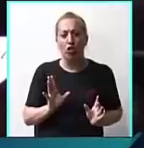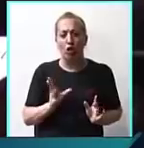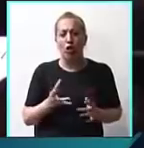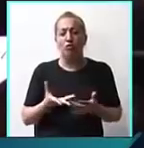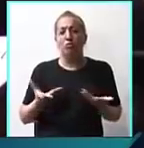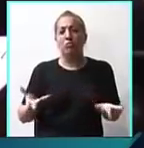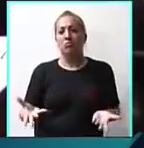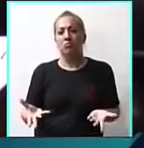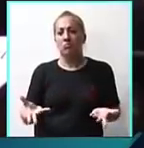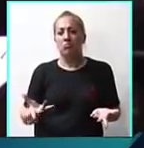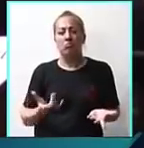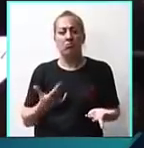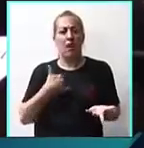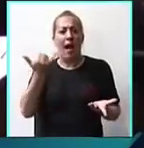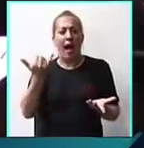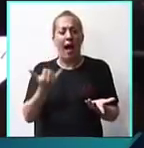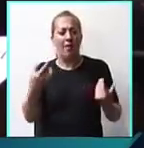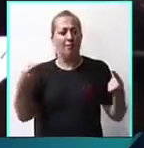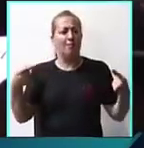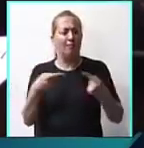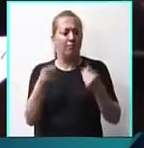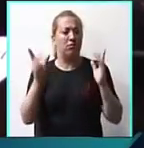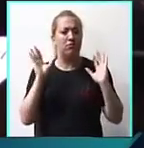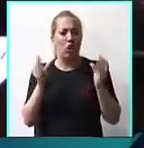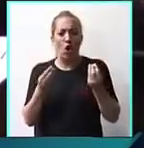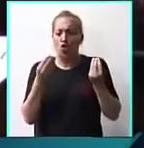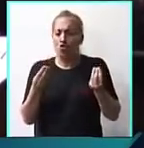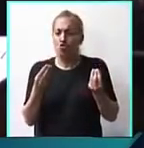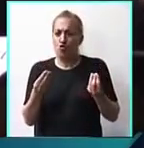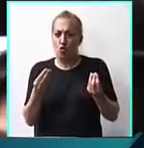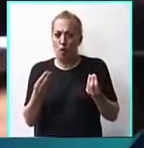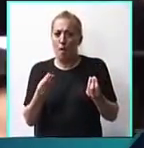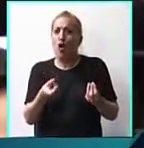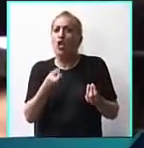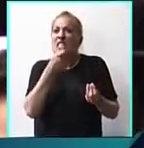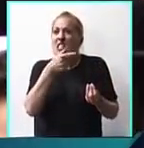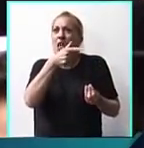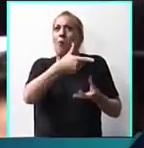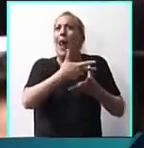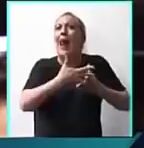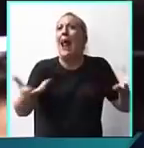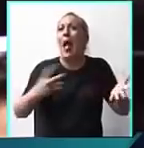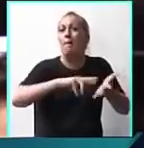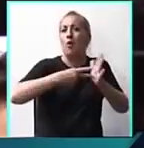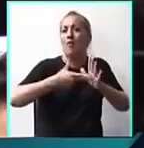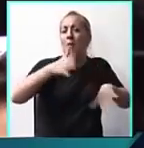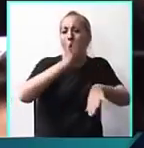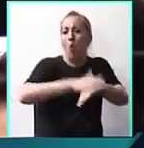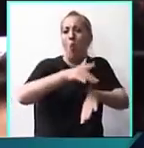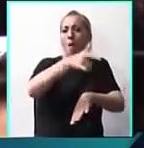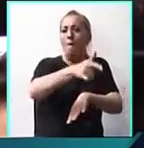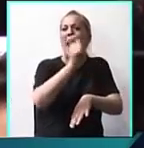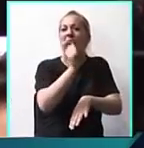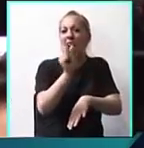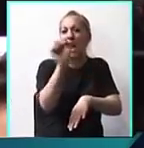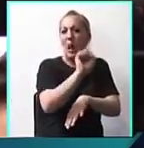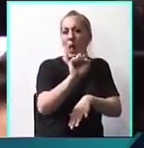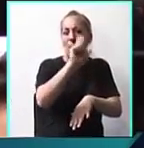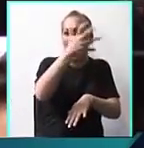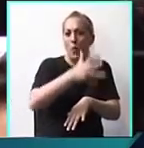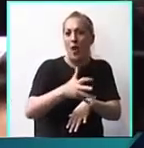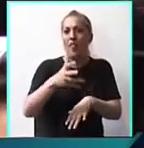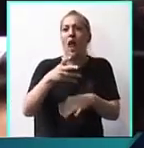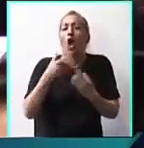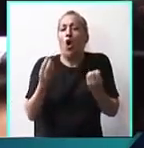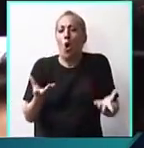Entonces, acá tiene una gran contradicción, por cómo, si este es el gran problema que tienen, cómo puede ser que solamente el 8